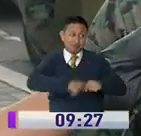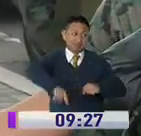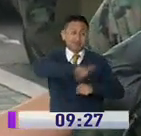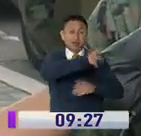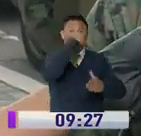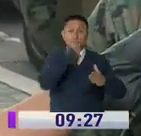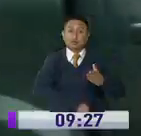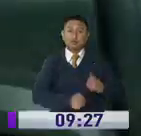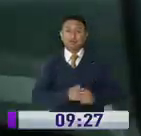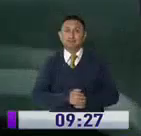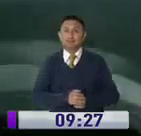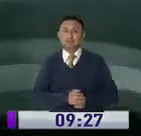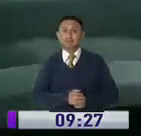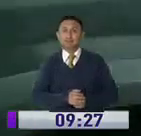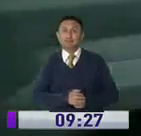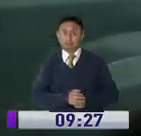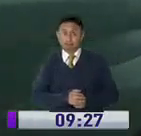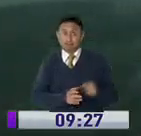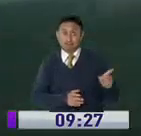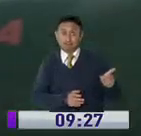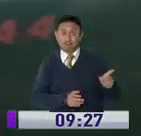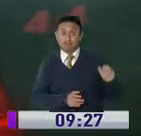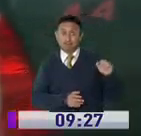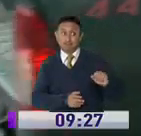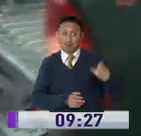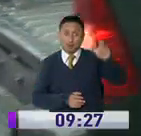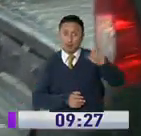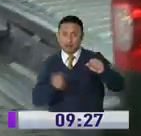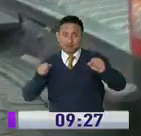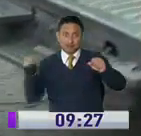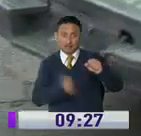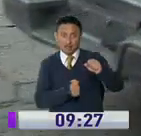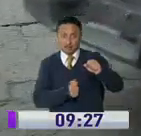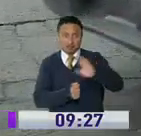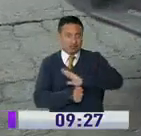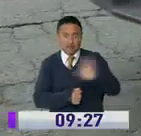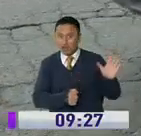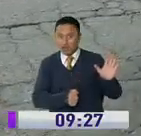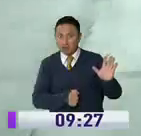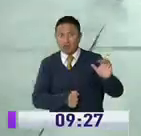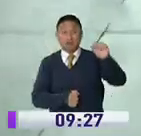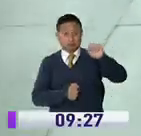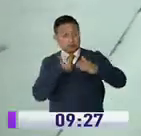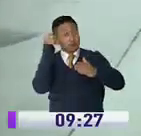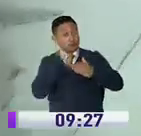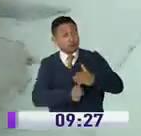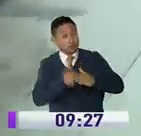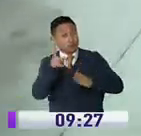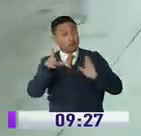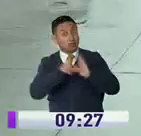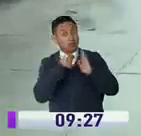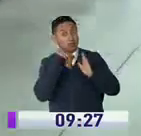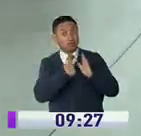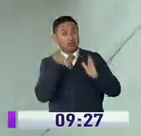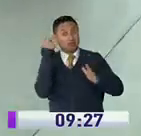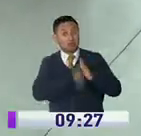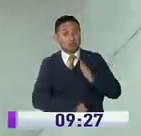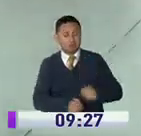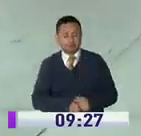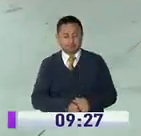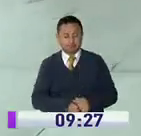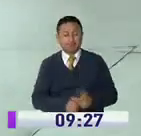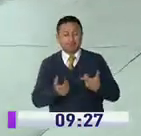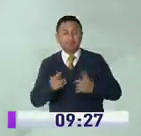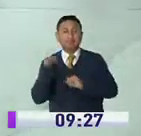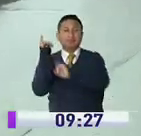sensación que les corresponde. Así como escucharon, a ningún ciudadano se lo maltrata. Masí es sancionado bajo lo que manda la ley. De ahí que el